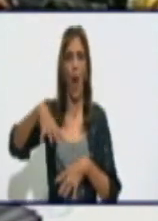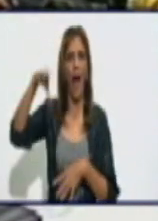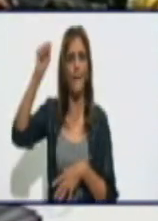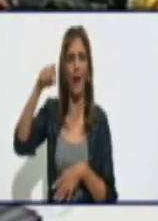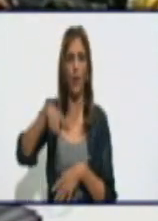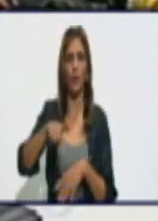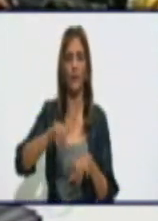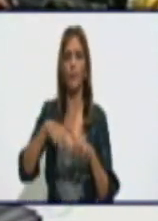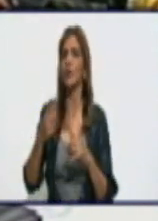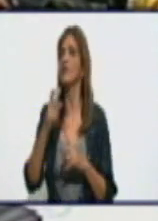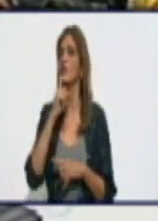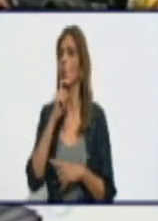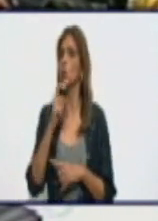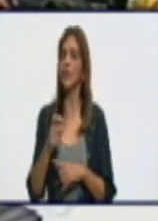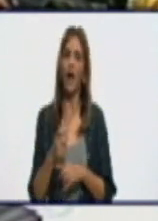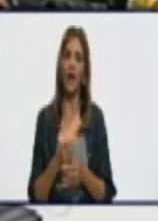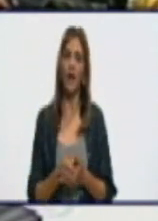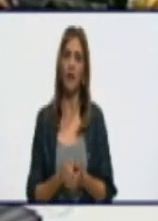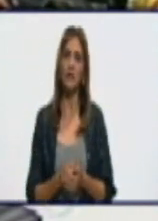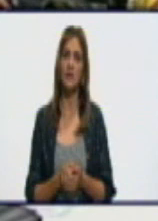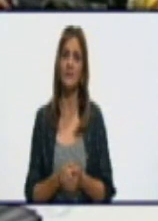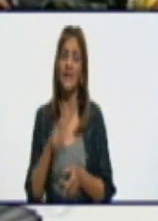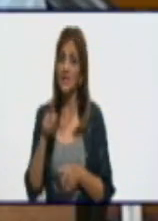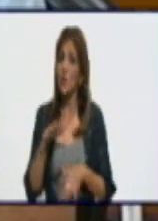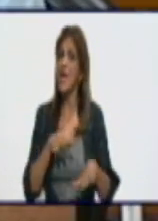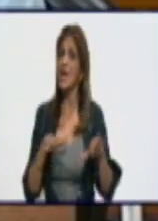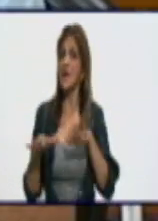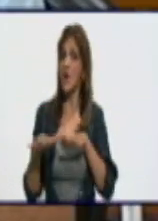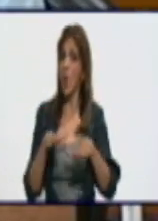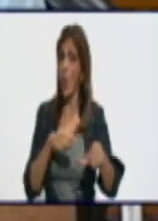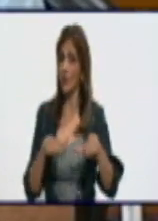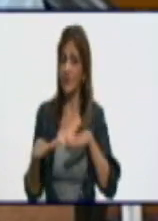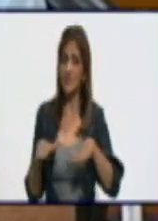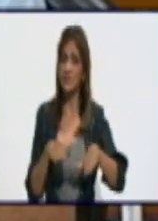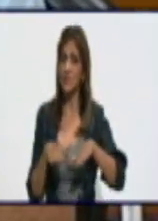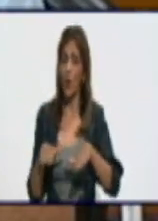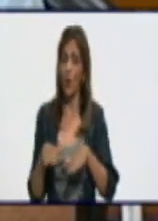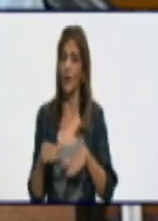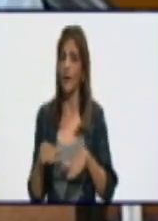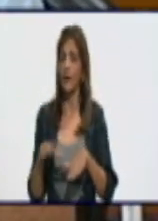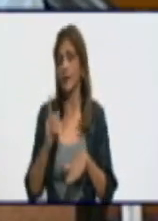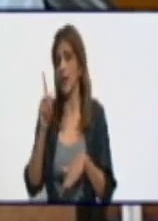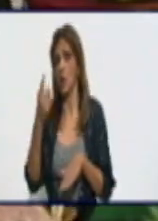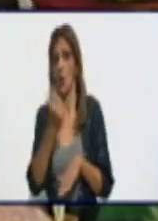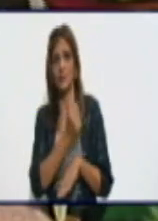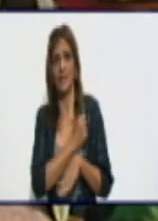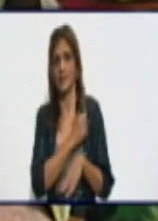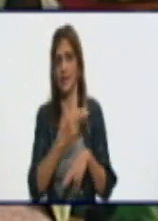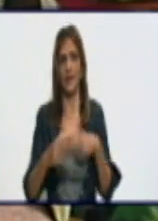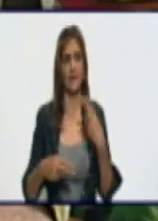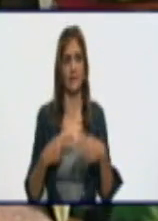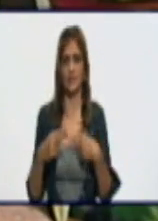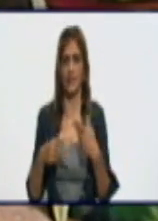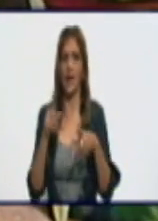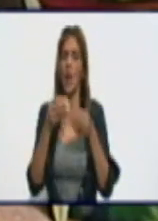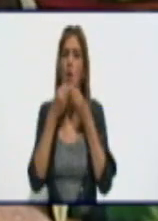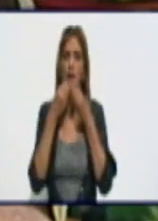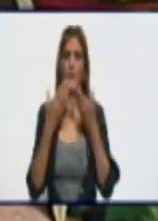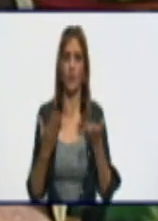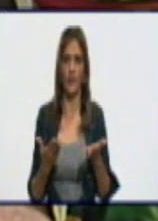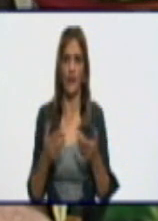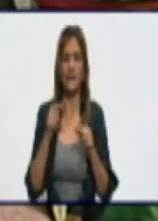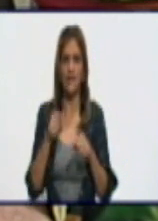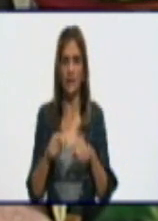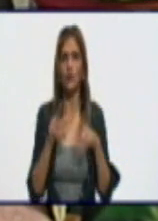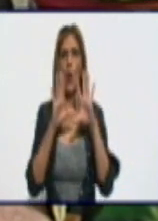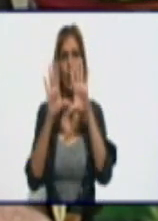déficit de generación. Eso es en condiciones no deseadas. En condiciones no deseadas. No deseadas. Es lo que pudiera pasar y esto es lo que ha estado